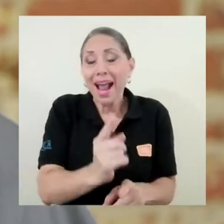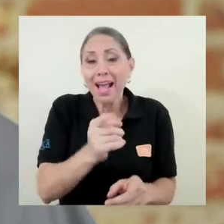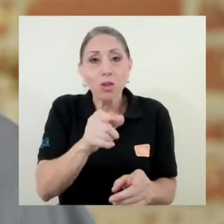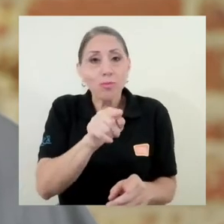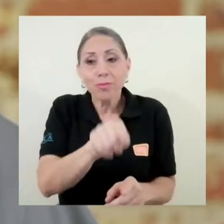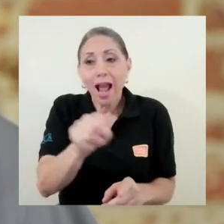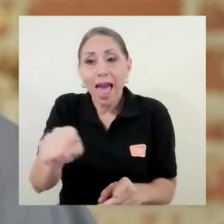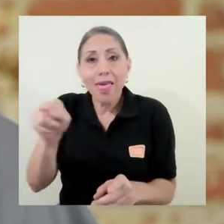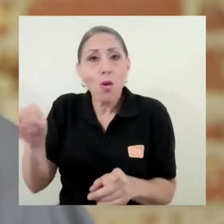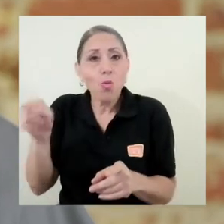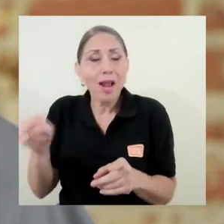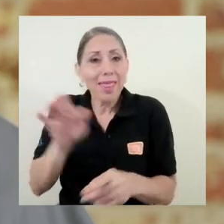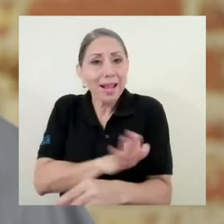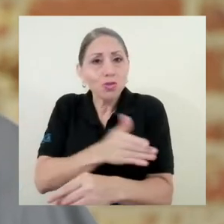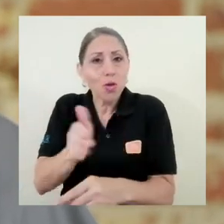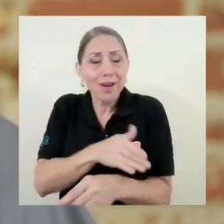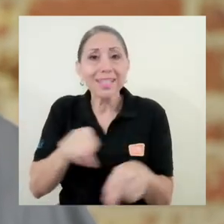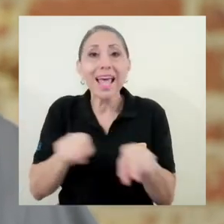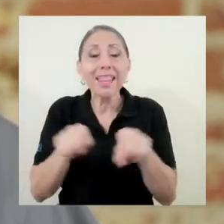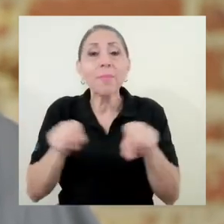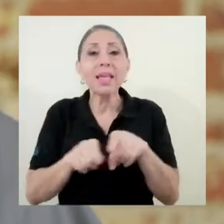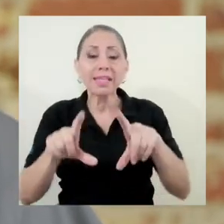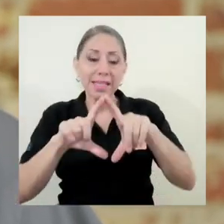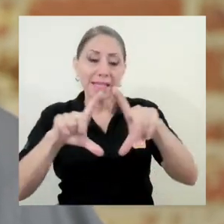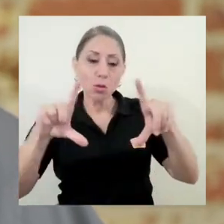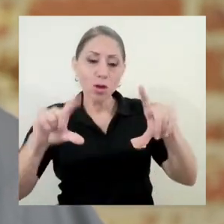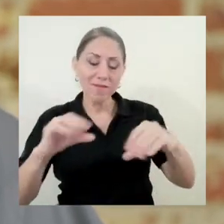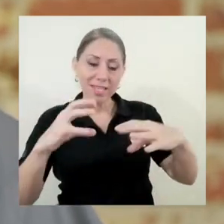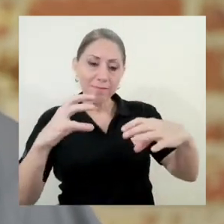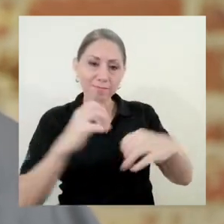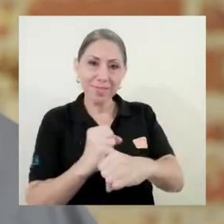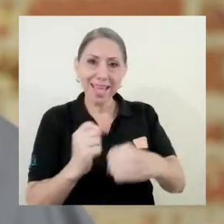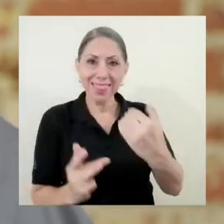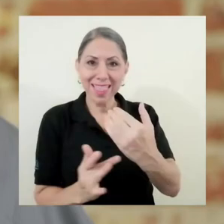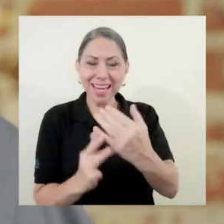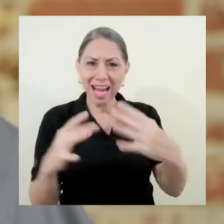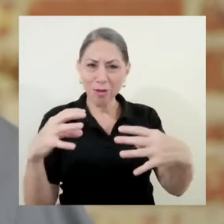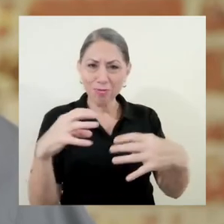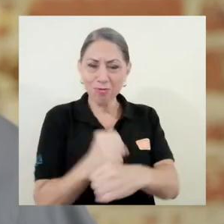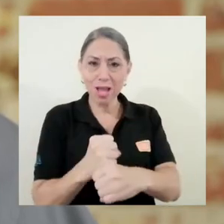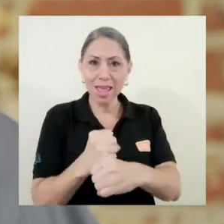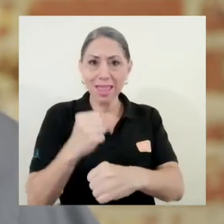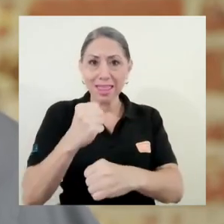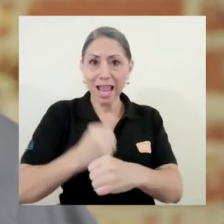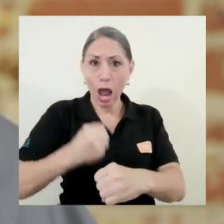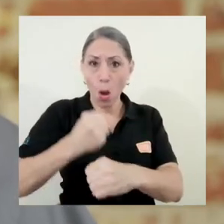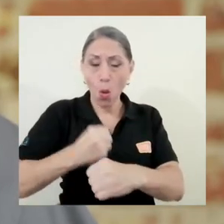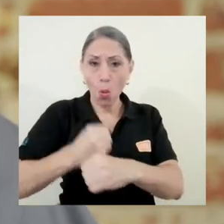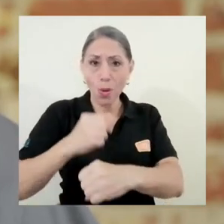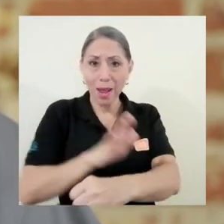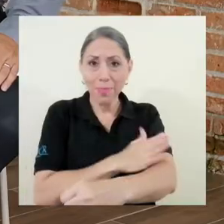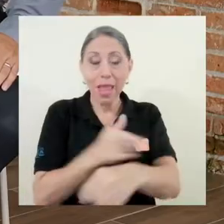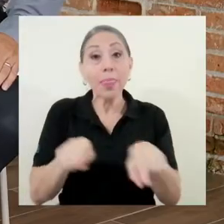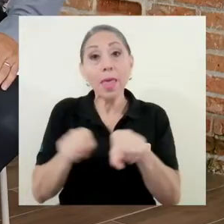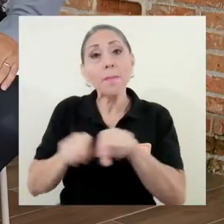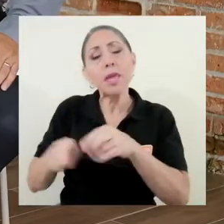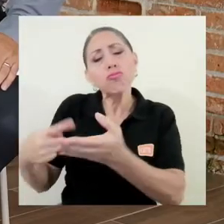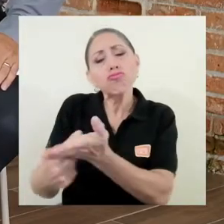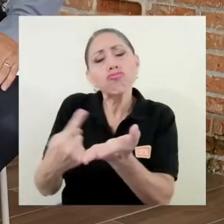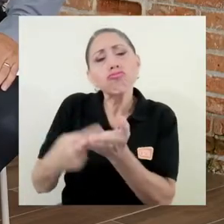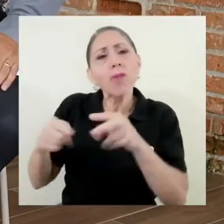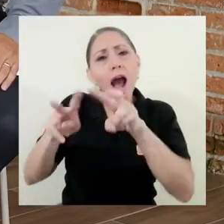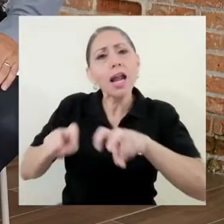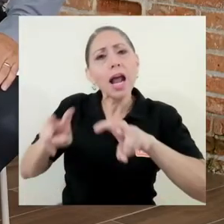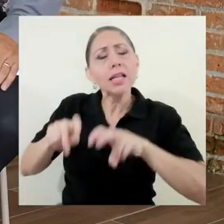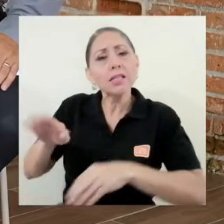una pequeña ficha técnica, una reseña histórica de la obra Pero también se hace un análisis musical Se hacen recomendaciones para qué tipo